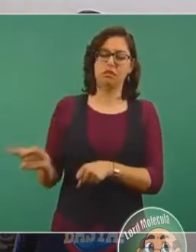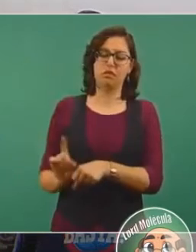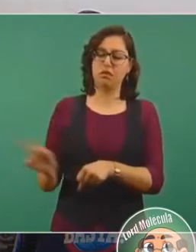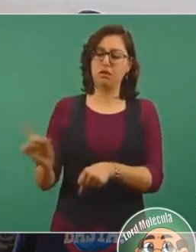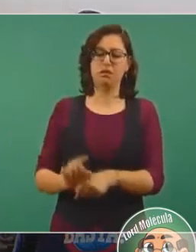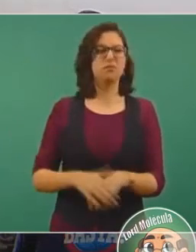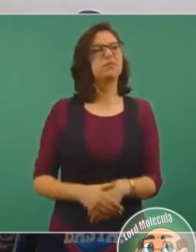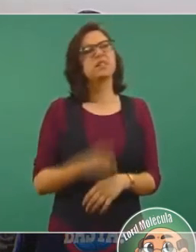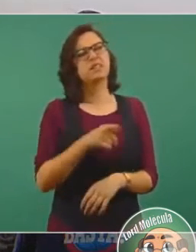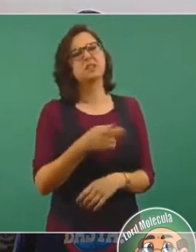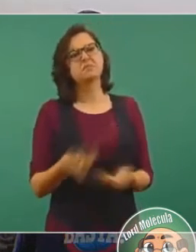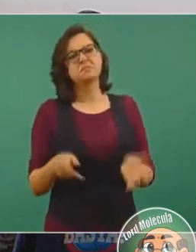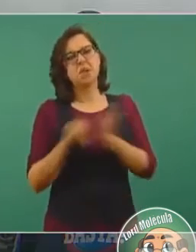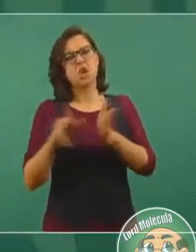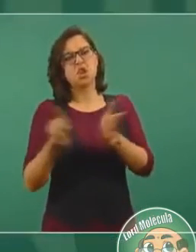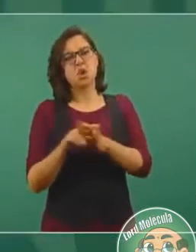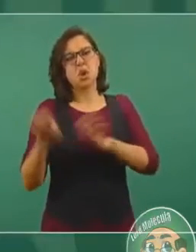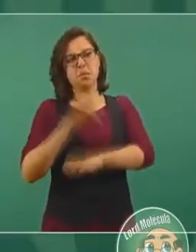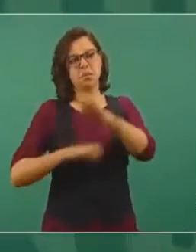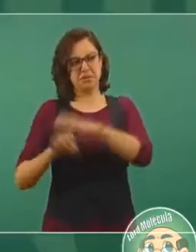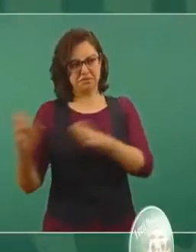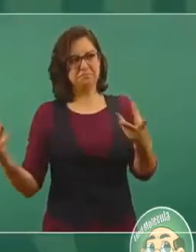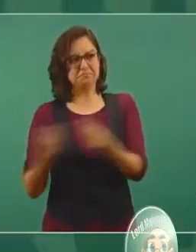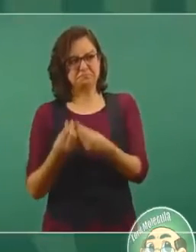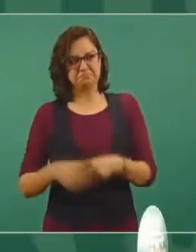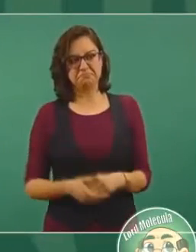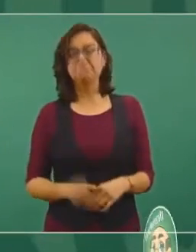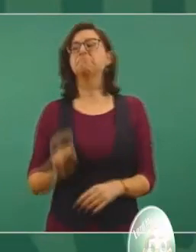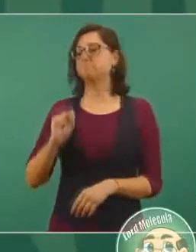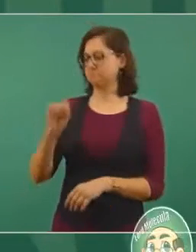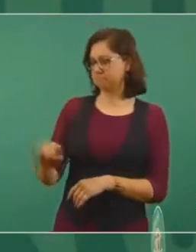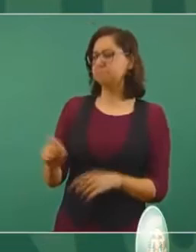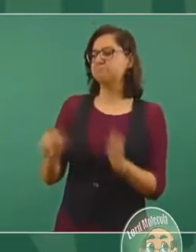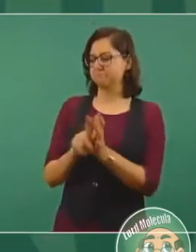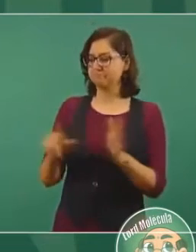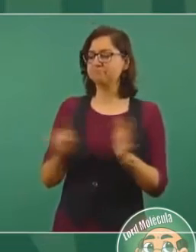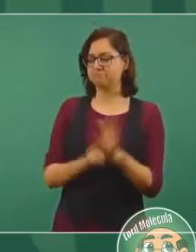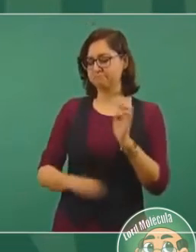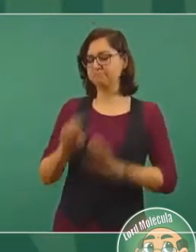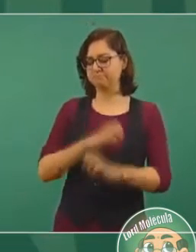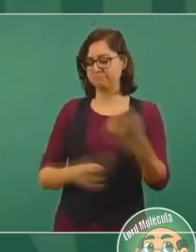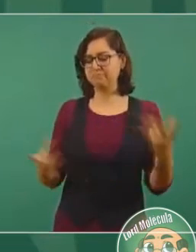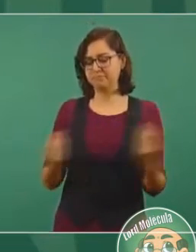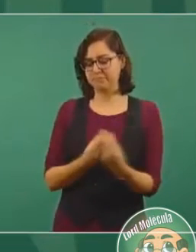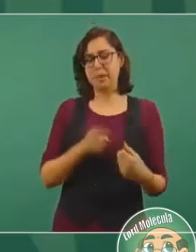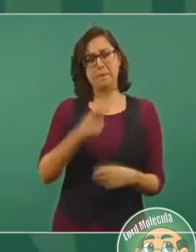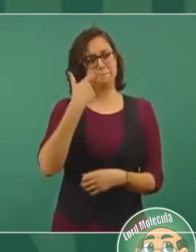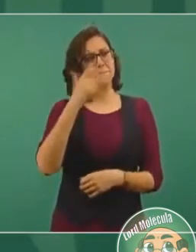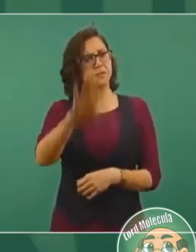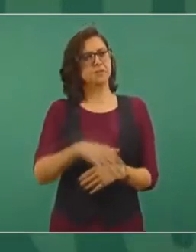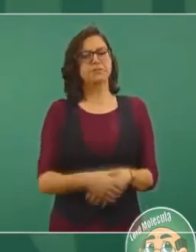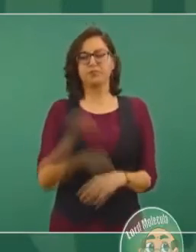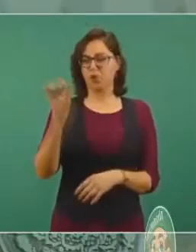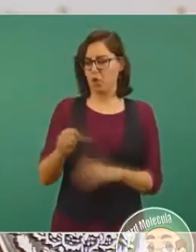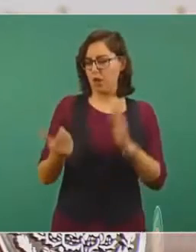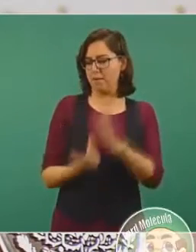Fíjense, como hoy en la mañana le decía yo a Jesús de